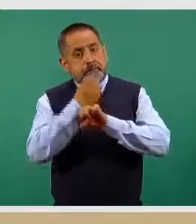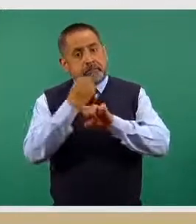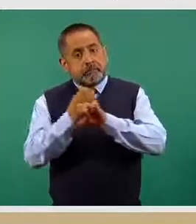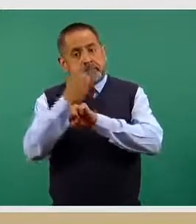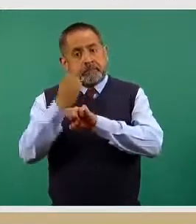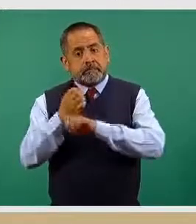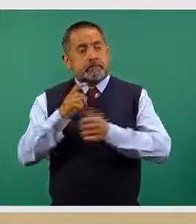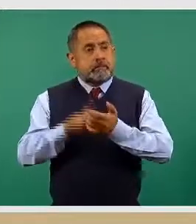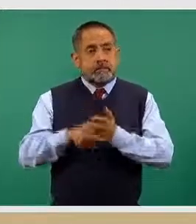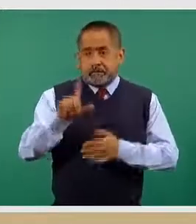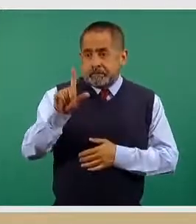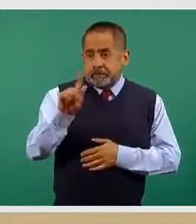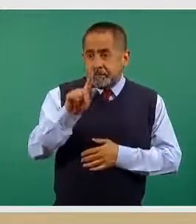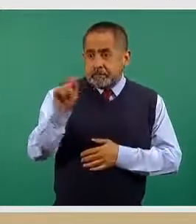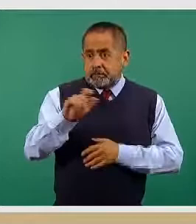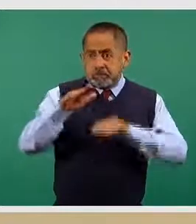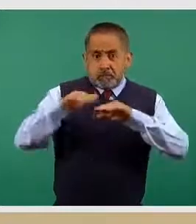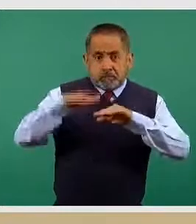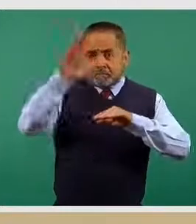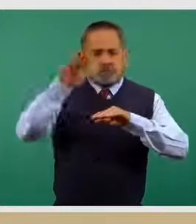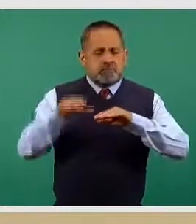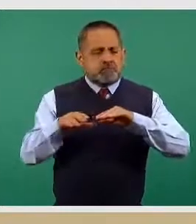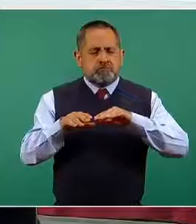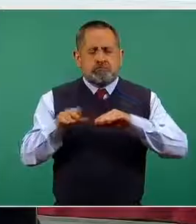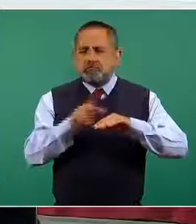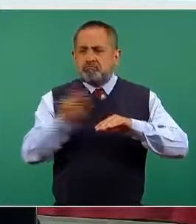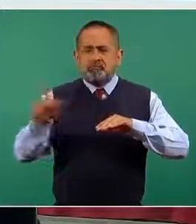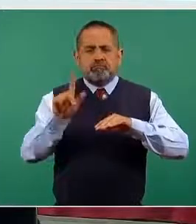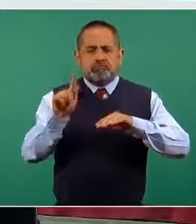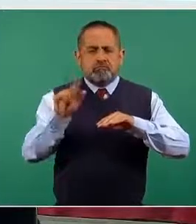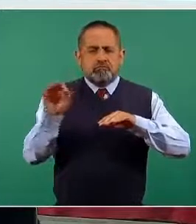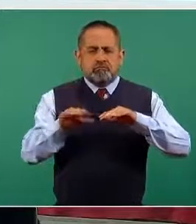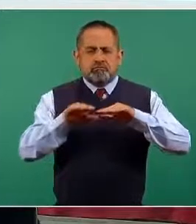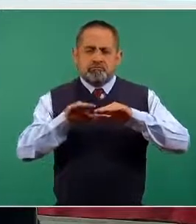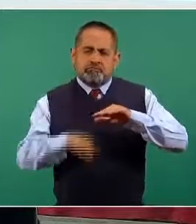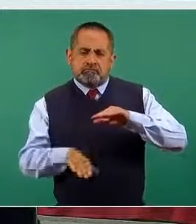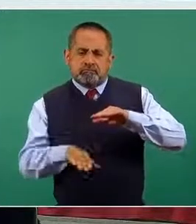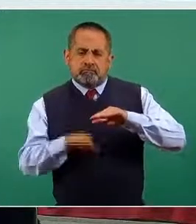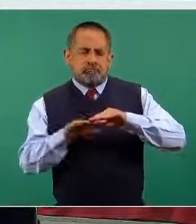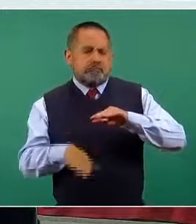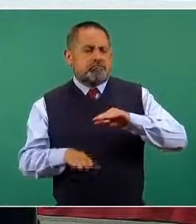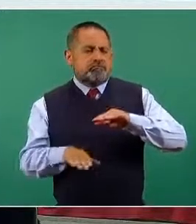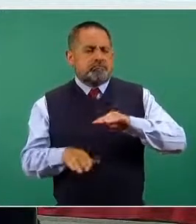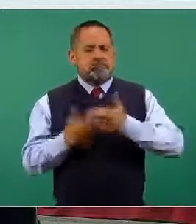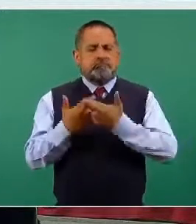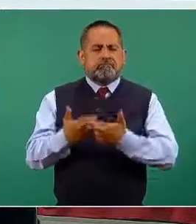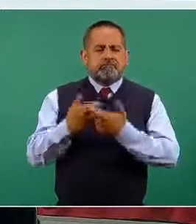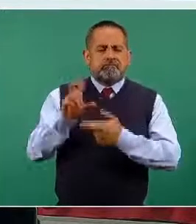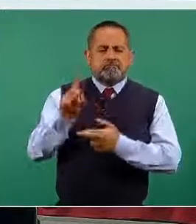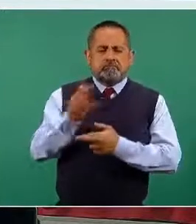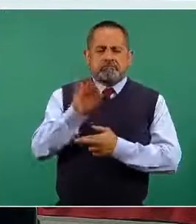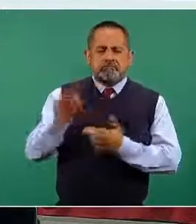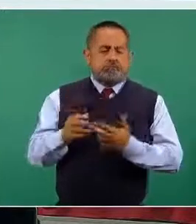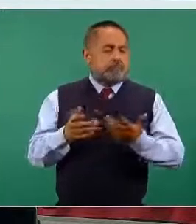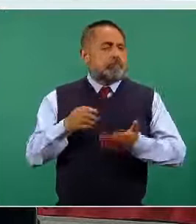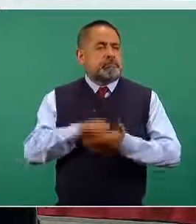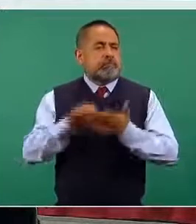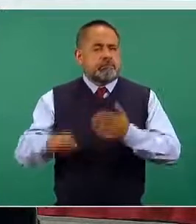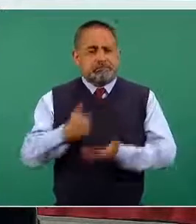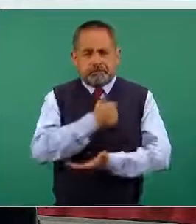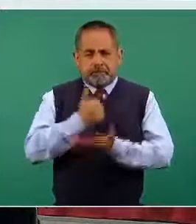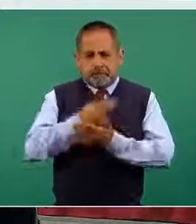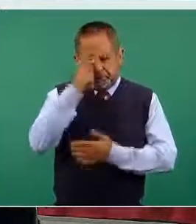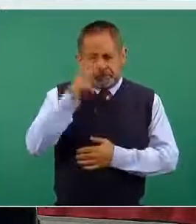con más del 70% de ocupación hospitalaria general. La Ciudad de México se mantiene con un 53